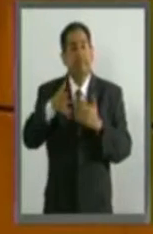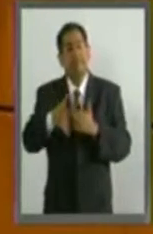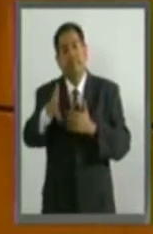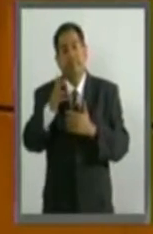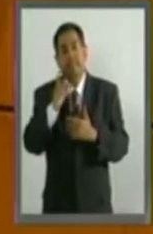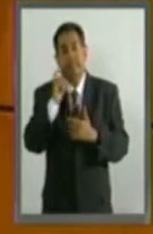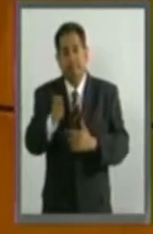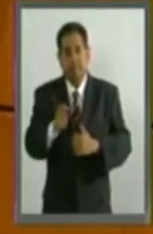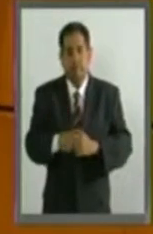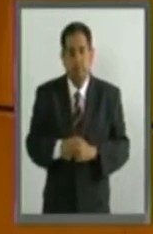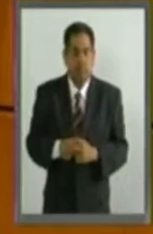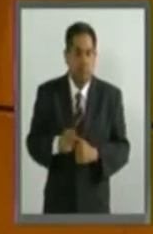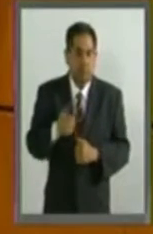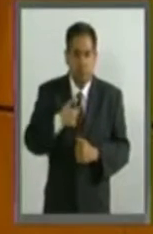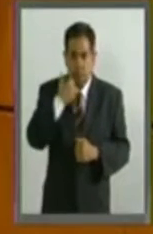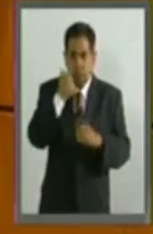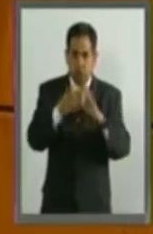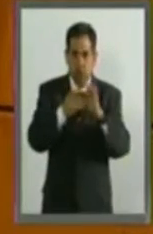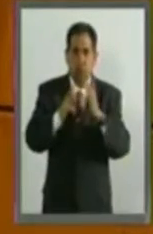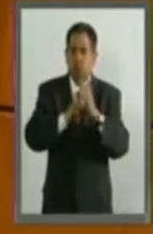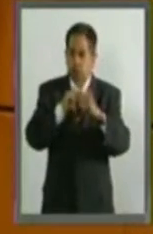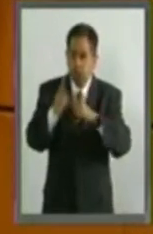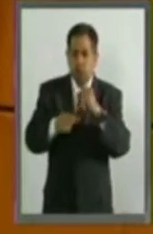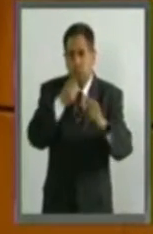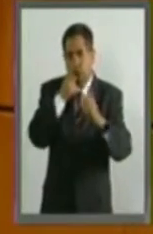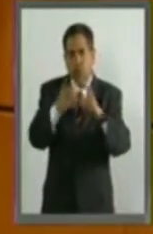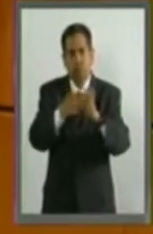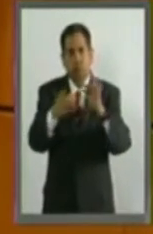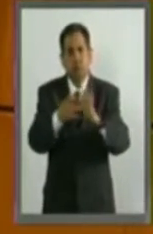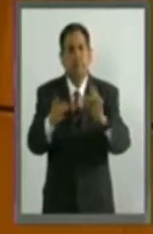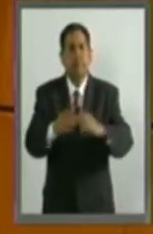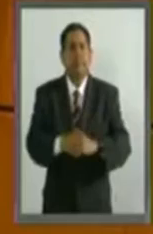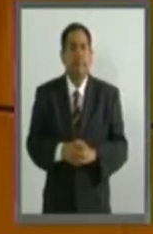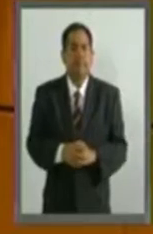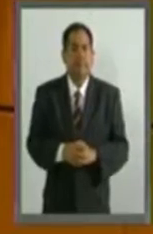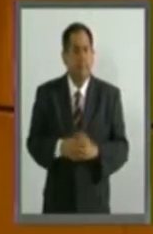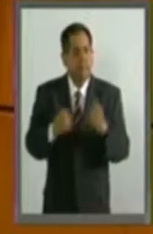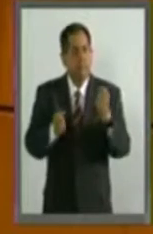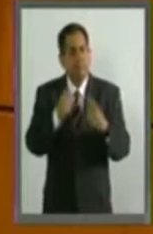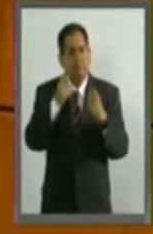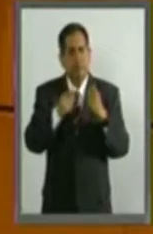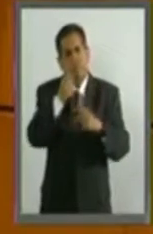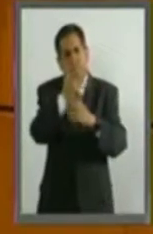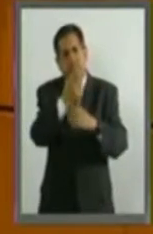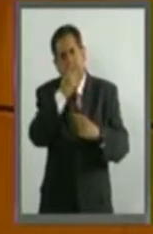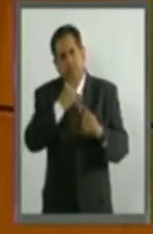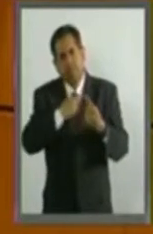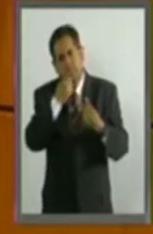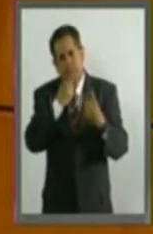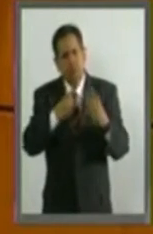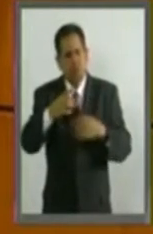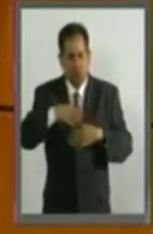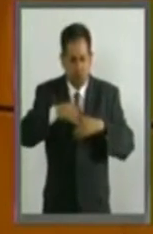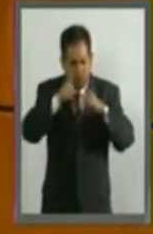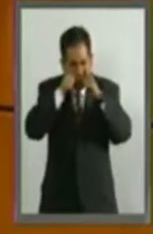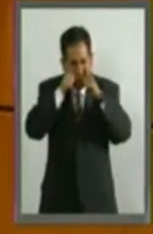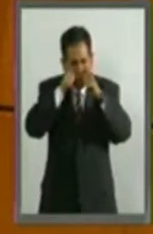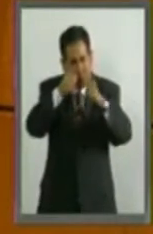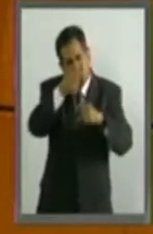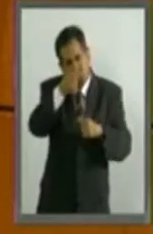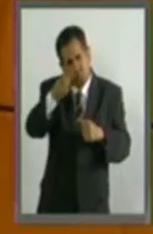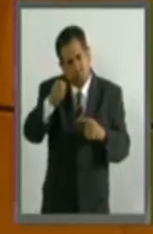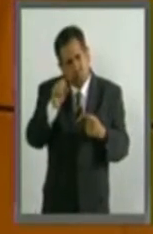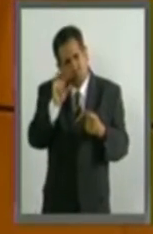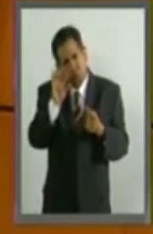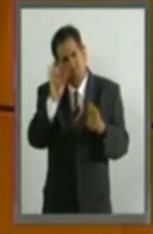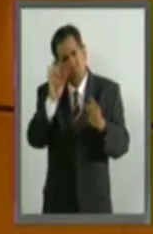recuperar algunas de sus expresiones, porque las escuché con mucha atención y me parece que